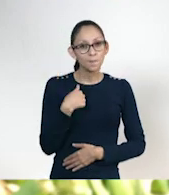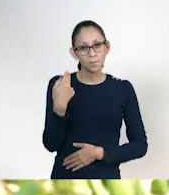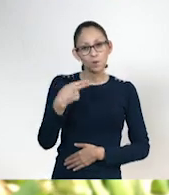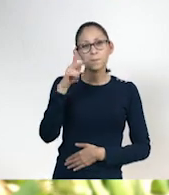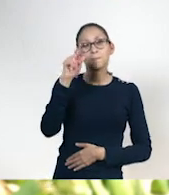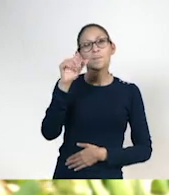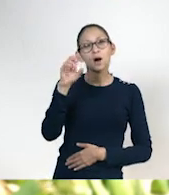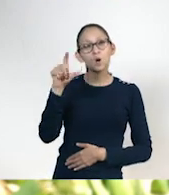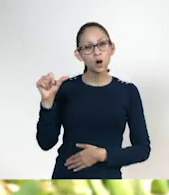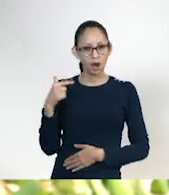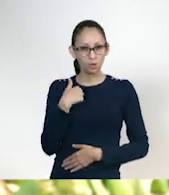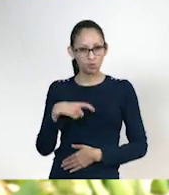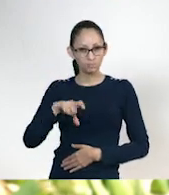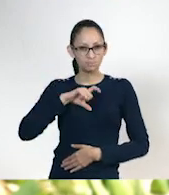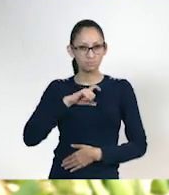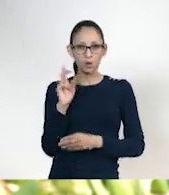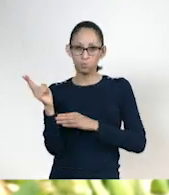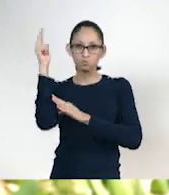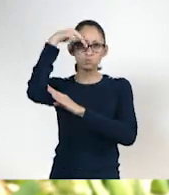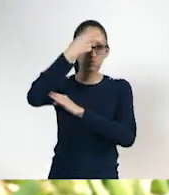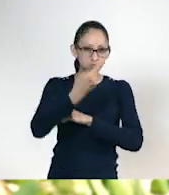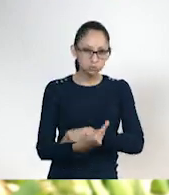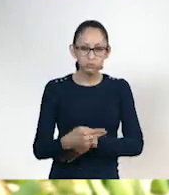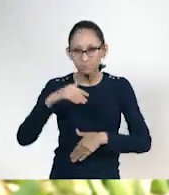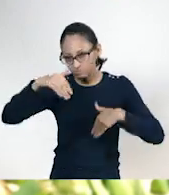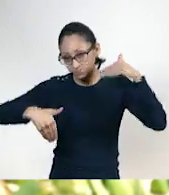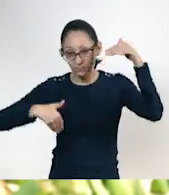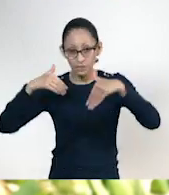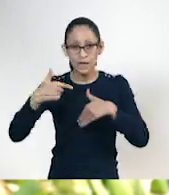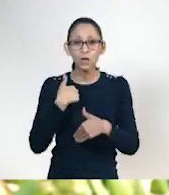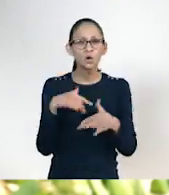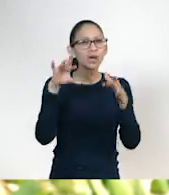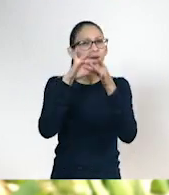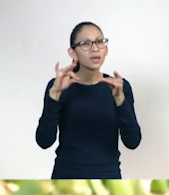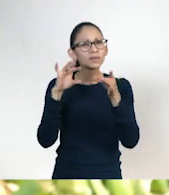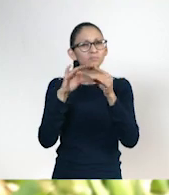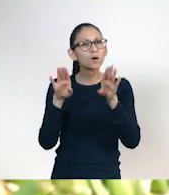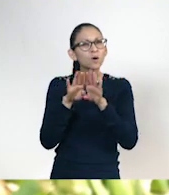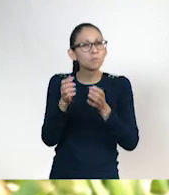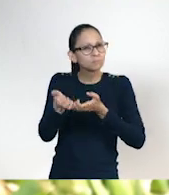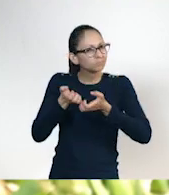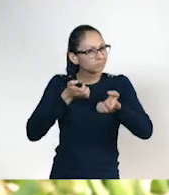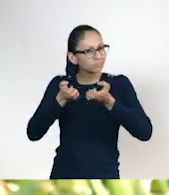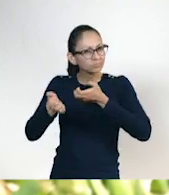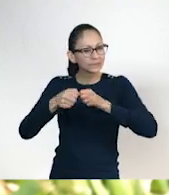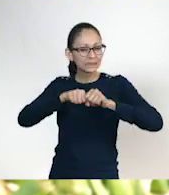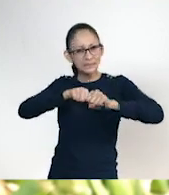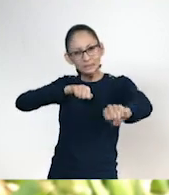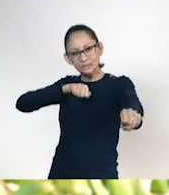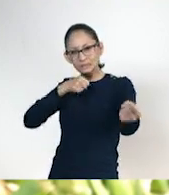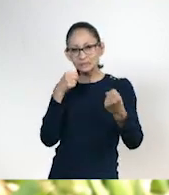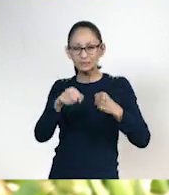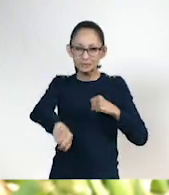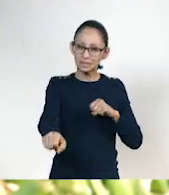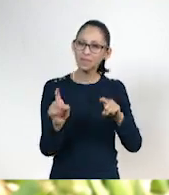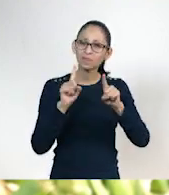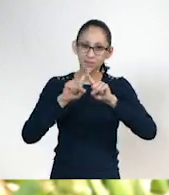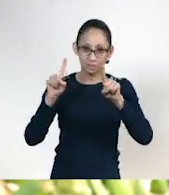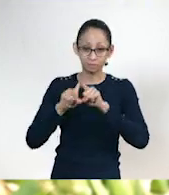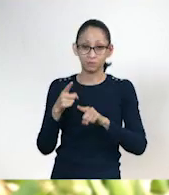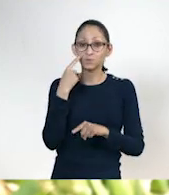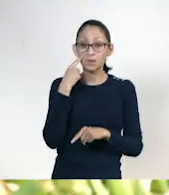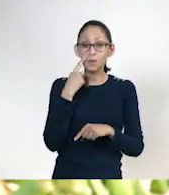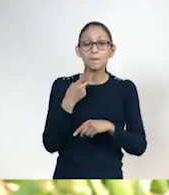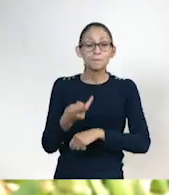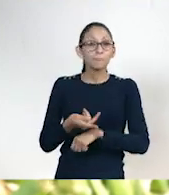doble medallista olímpica en clavados. Y quiero que hagan esta pequeña rutina de estiramientos conmigo. Vamos a empezar. Vamos a estirar las